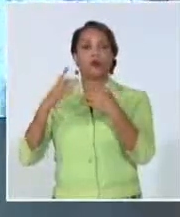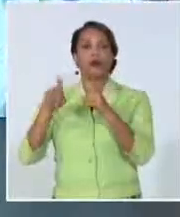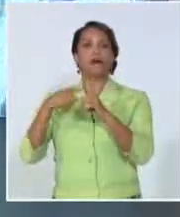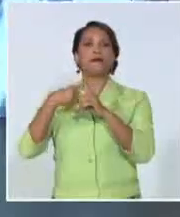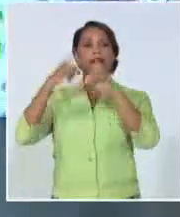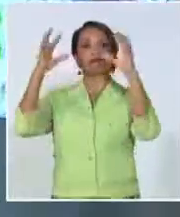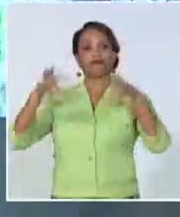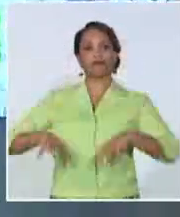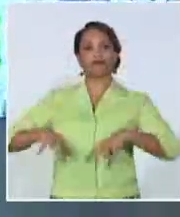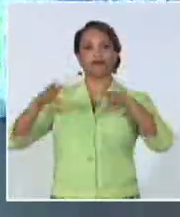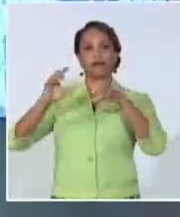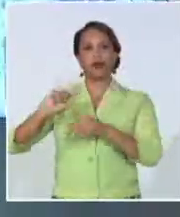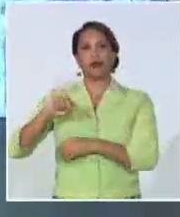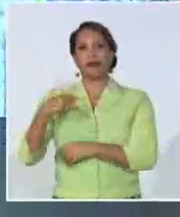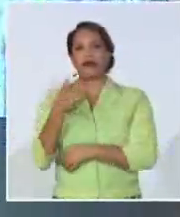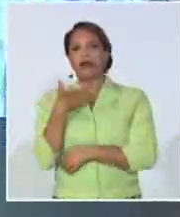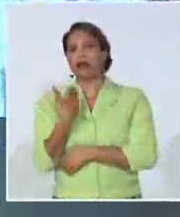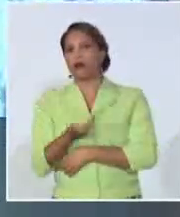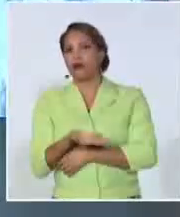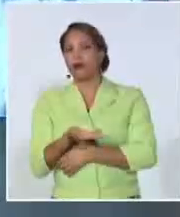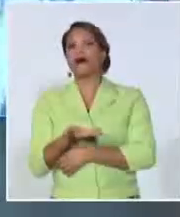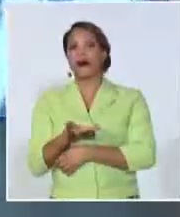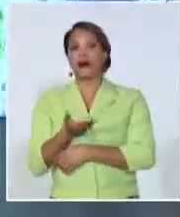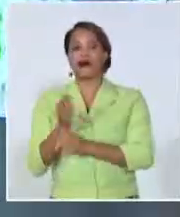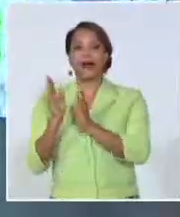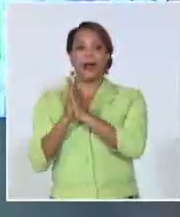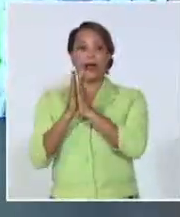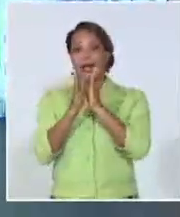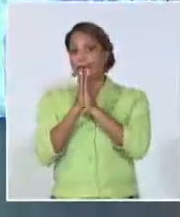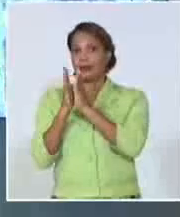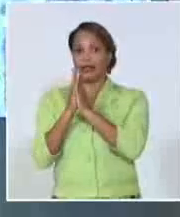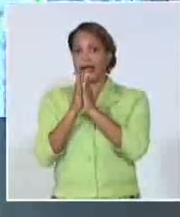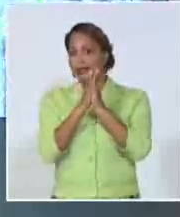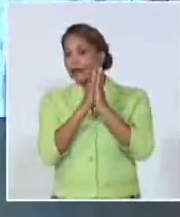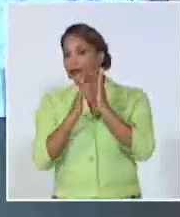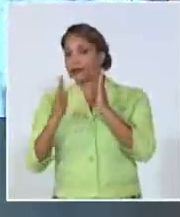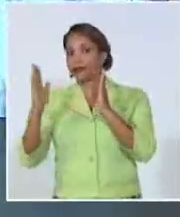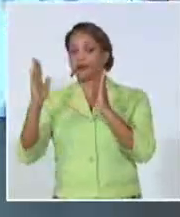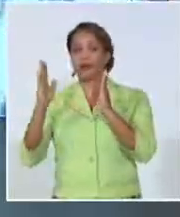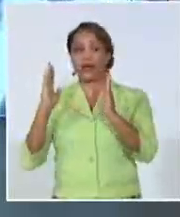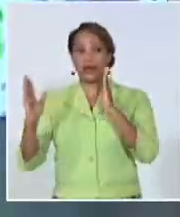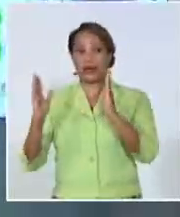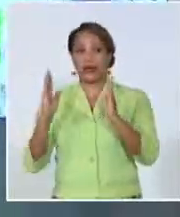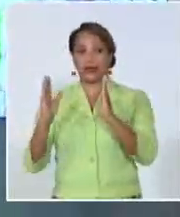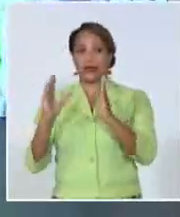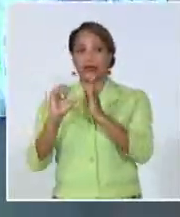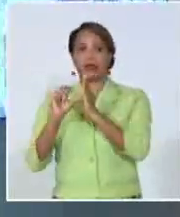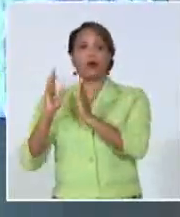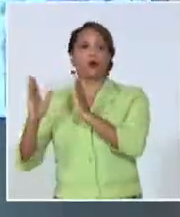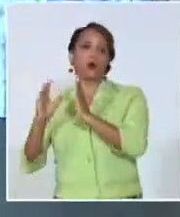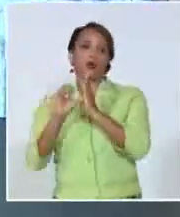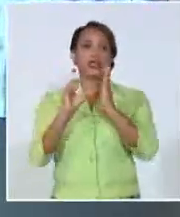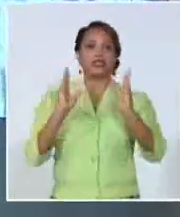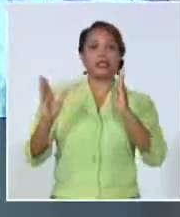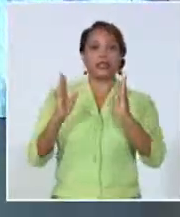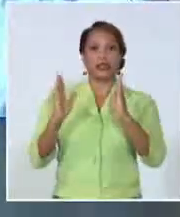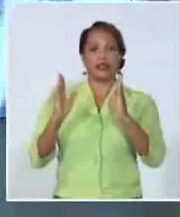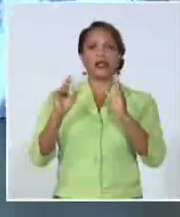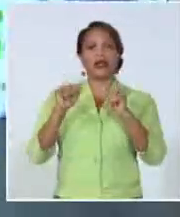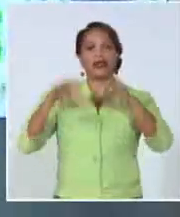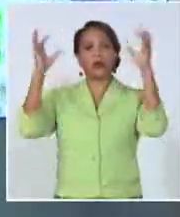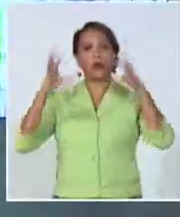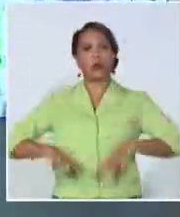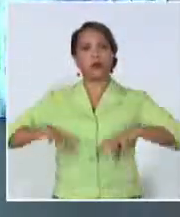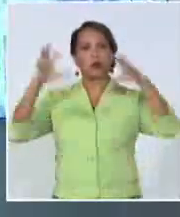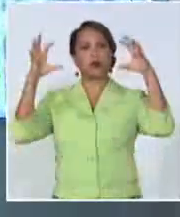decir que mañana en la mitad occidental será donde tendremos más lluvia. Chubascos